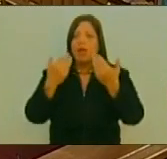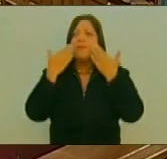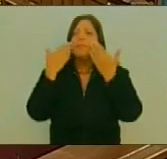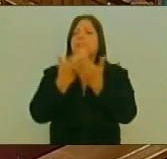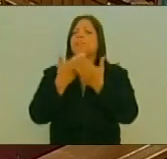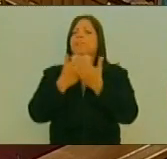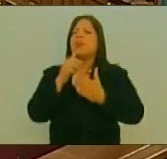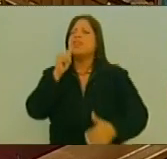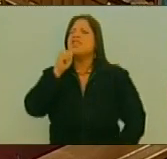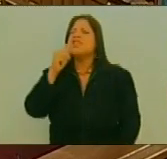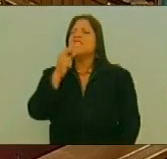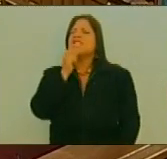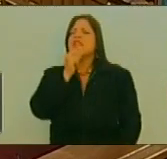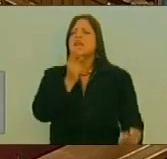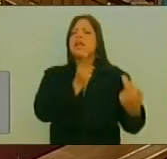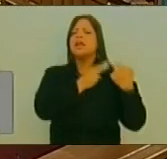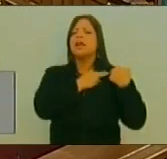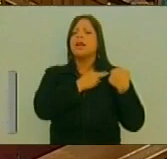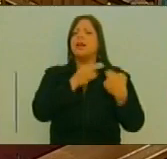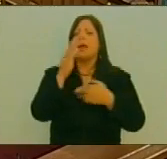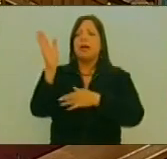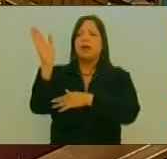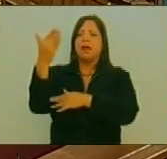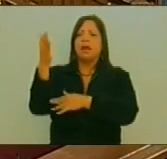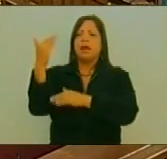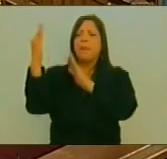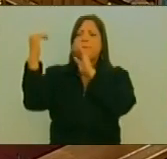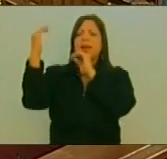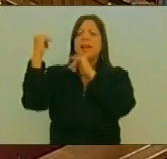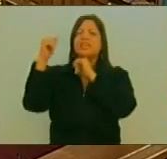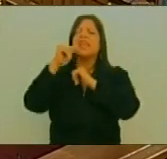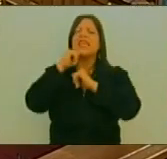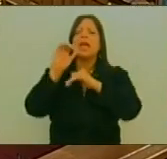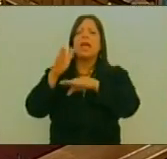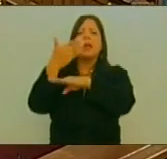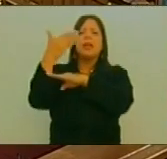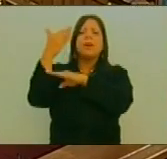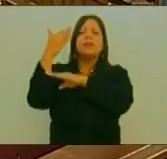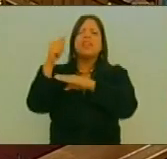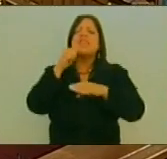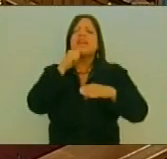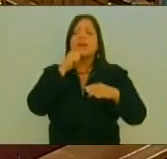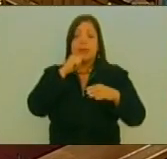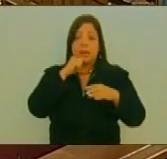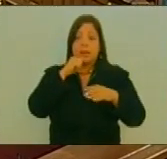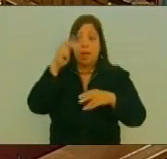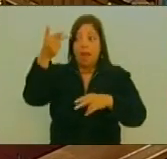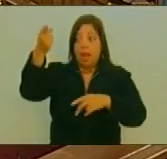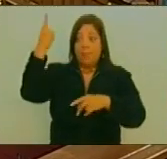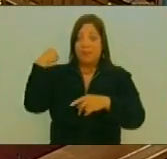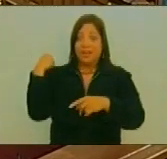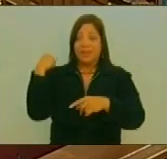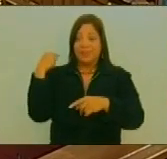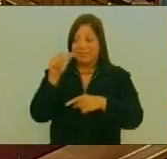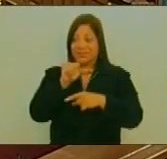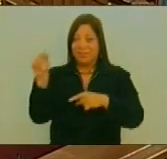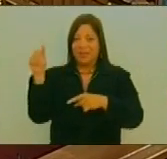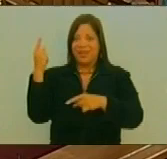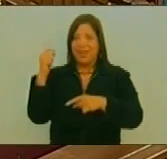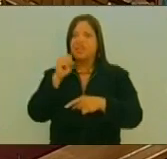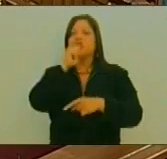Quien está levantando Las nuevas esperanzas En el mundo Por eso Por acto Que ocurrió En esta